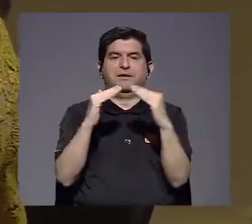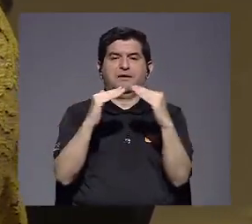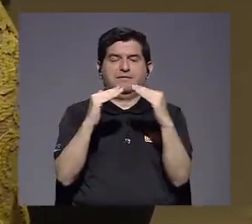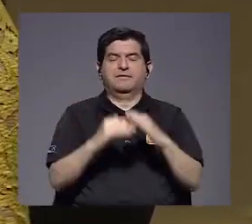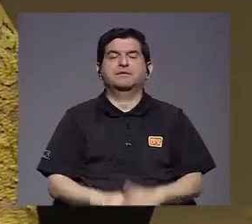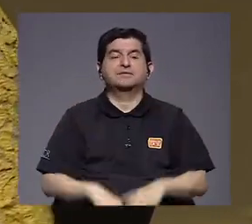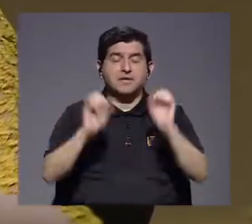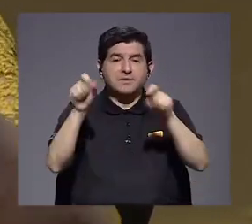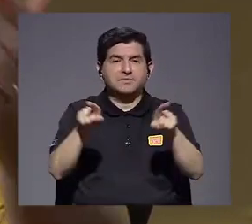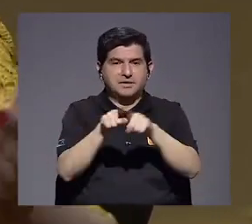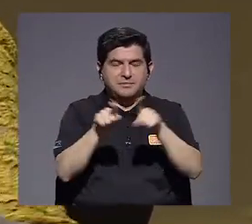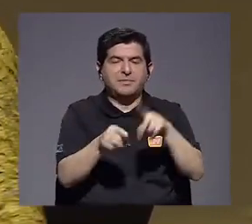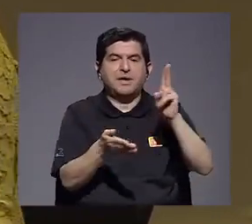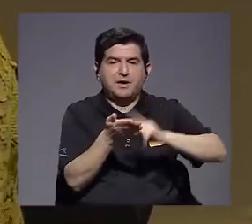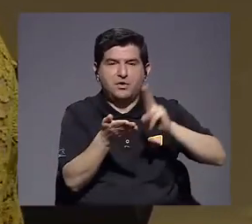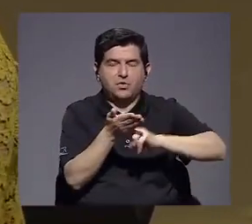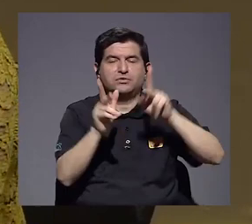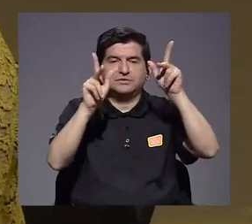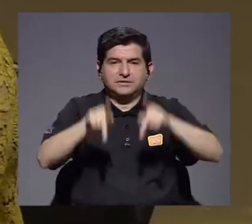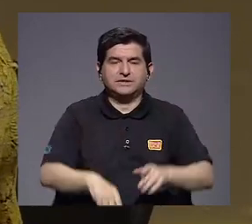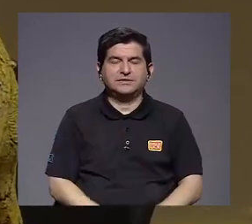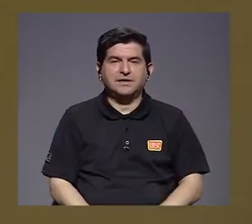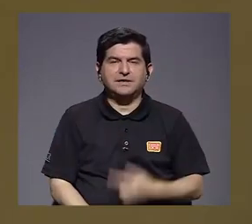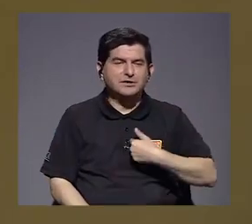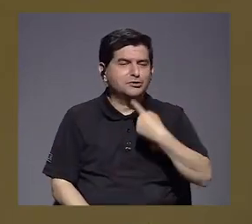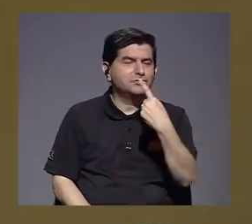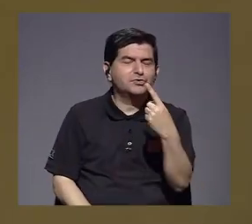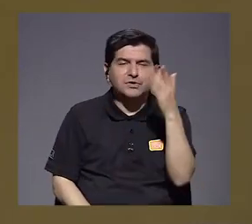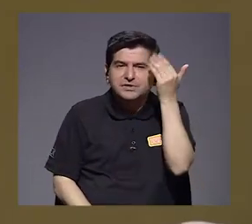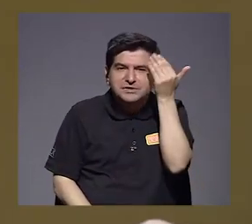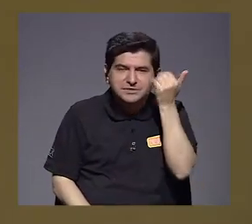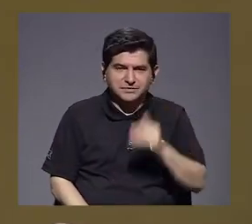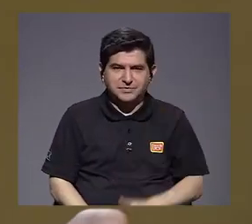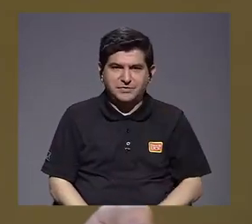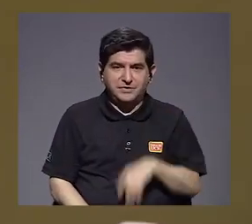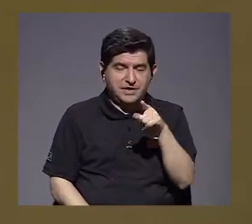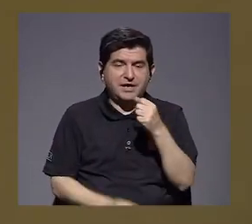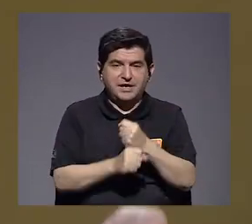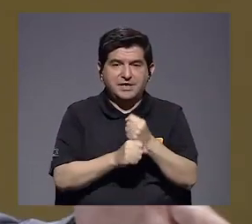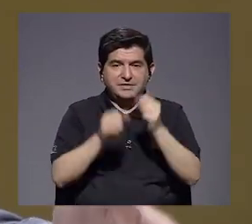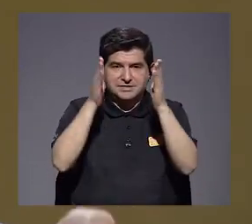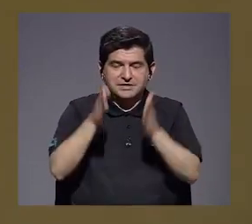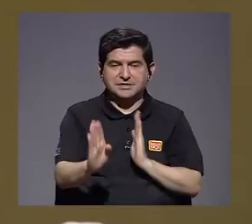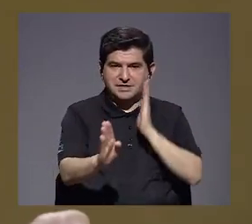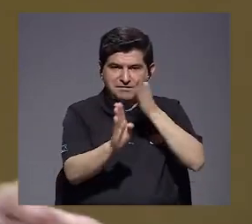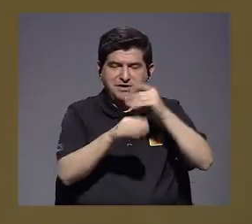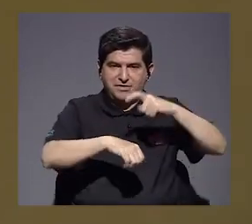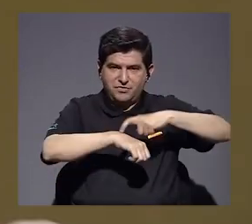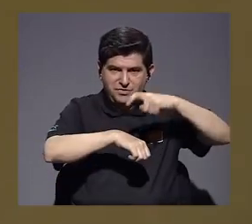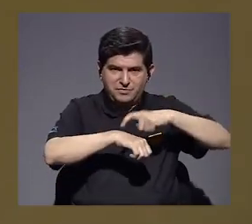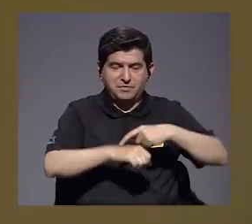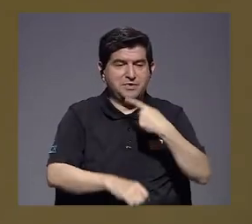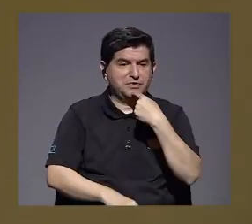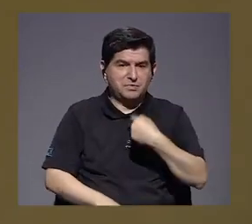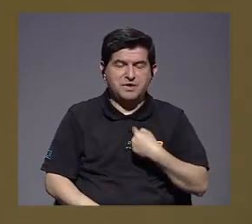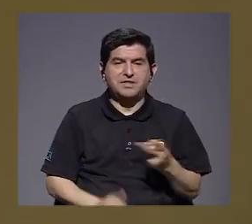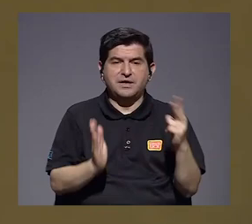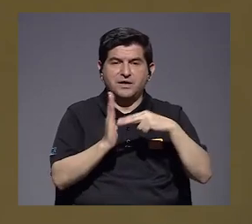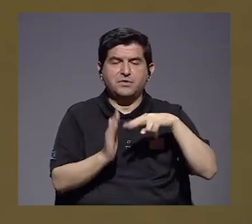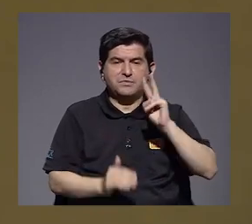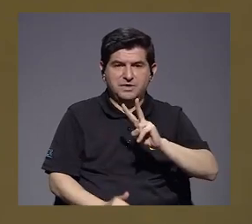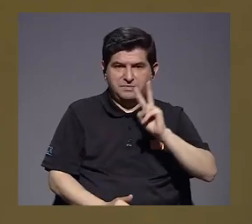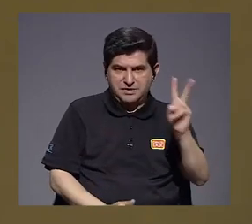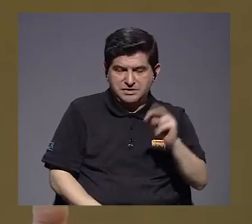su casa y poder también contratar a personas. qué le planteaba eso de esos empleados directos que en momentos determinados, aunque usted me diga que en el